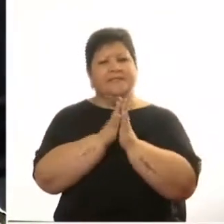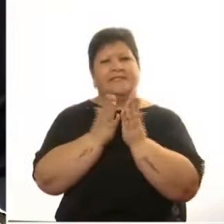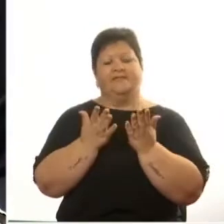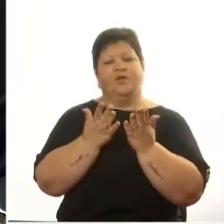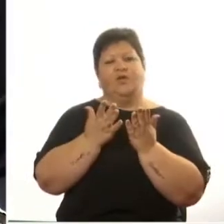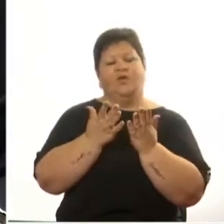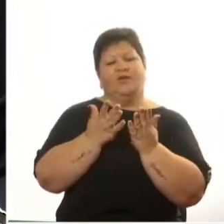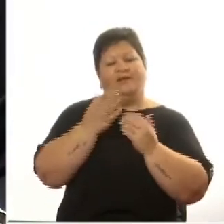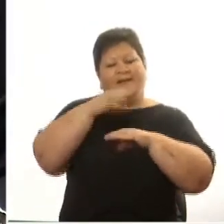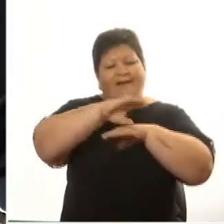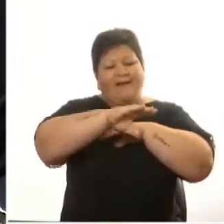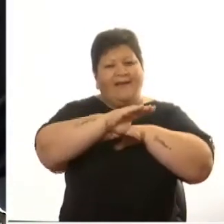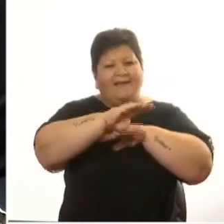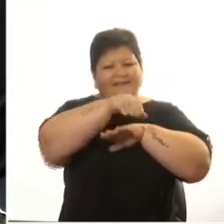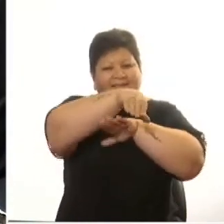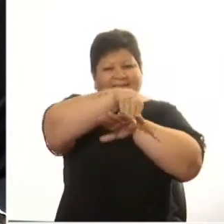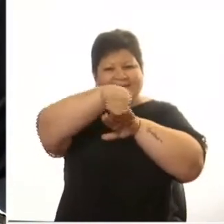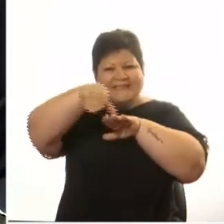Occidente